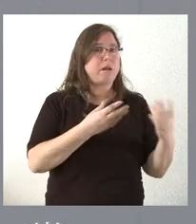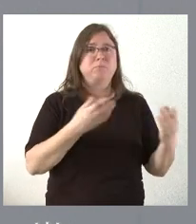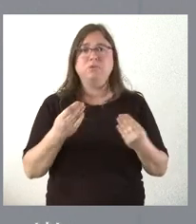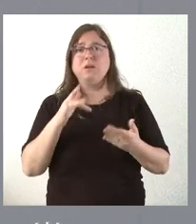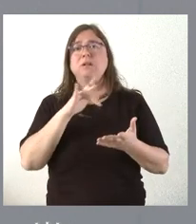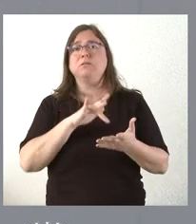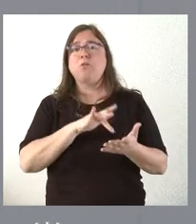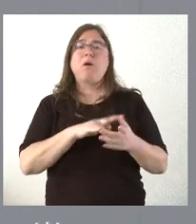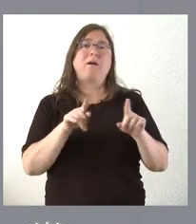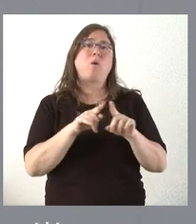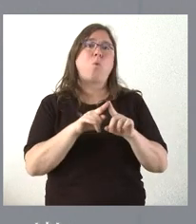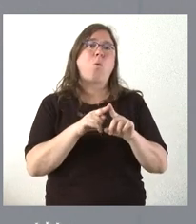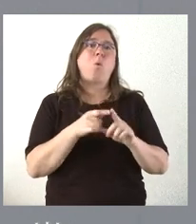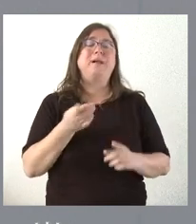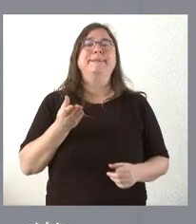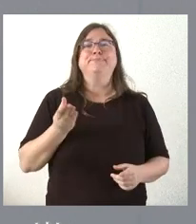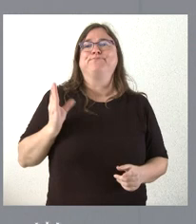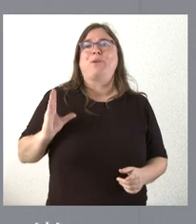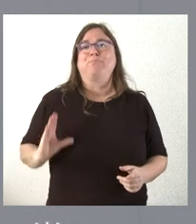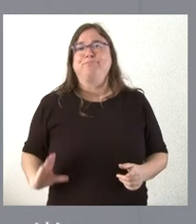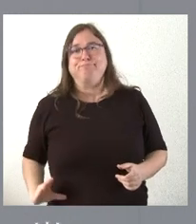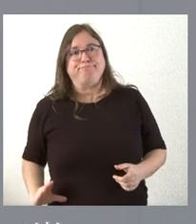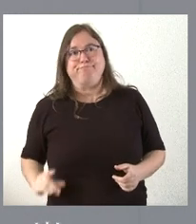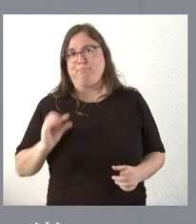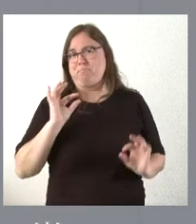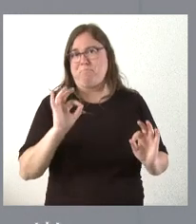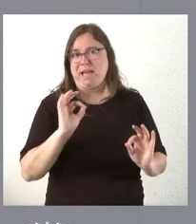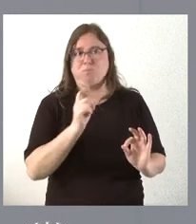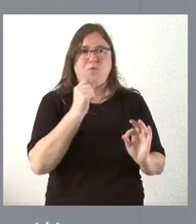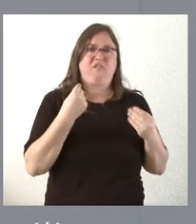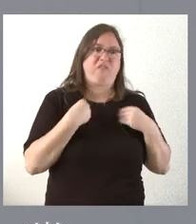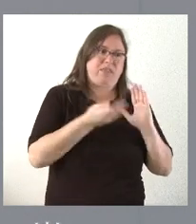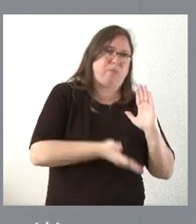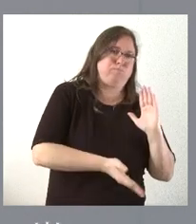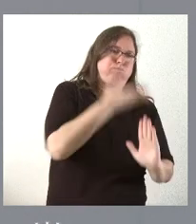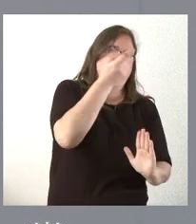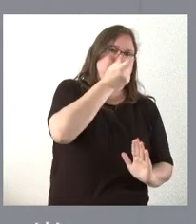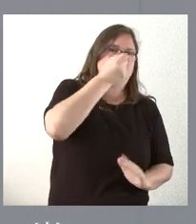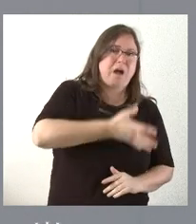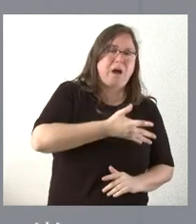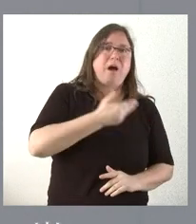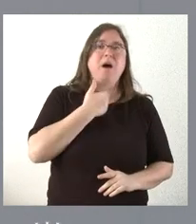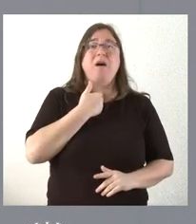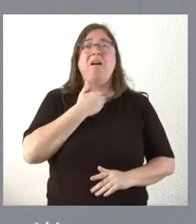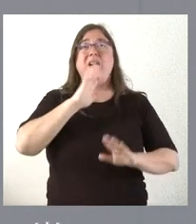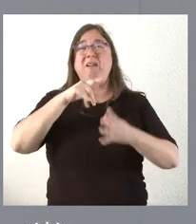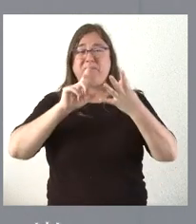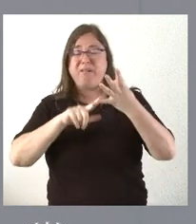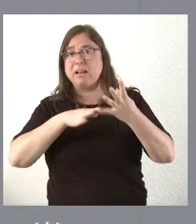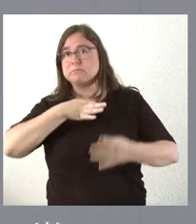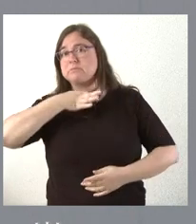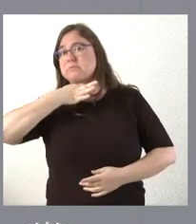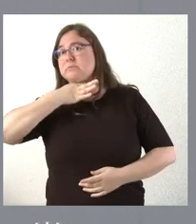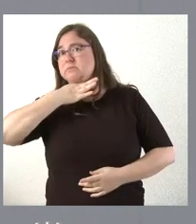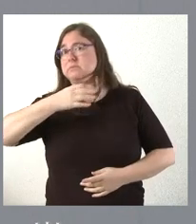visto cómo han perdido poder adquisitivo, cómo ha subido el coste de la vida, cómo llegar a fin de meses cada día más difícil y